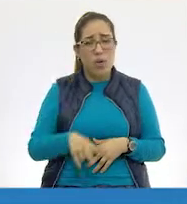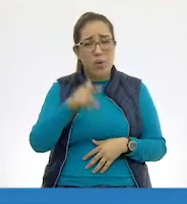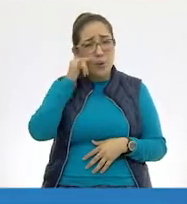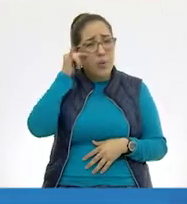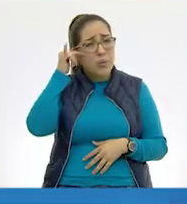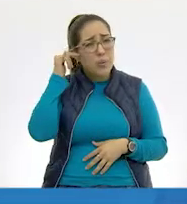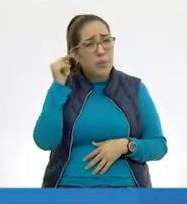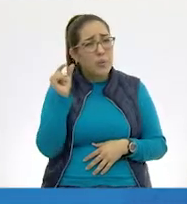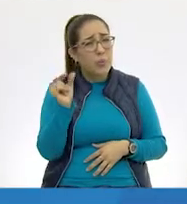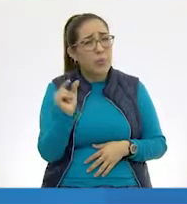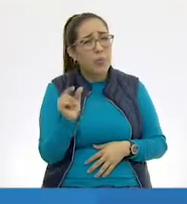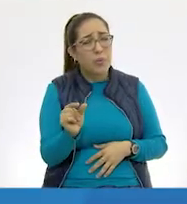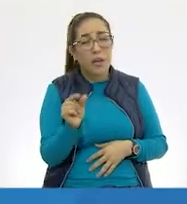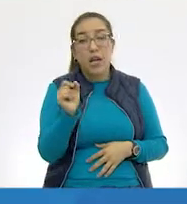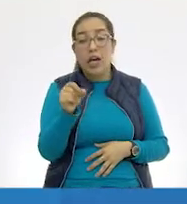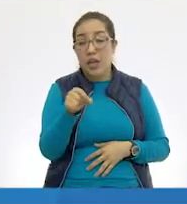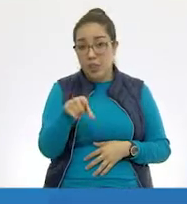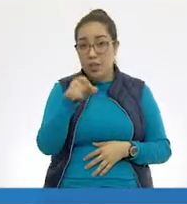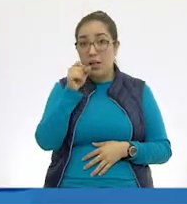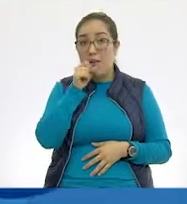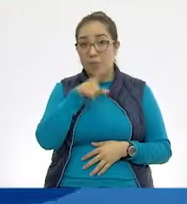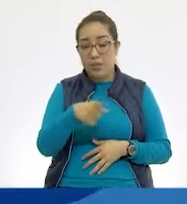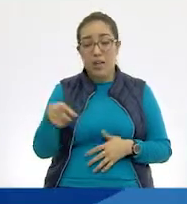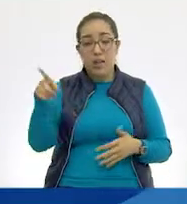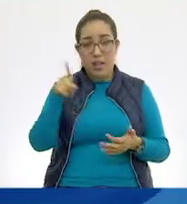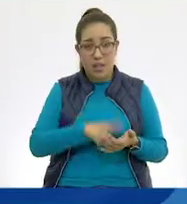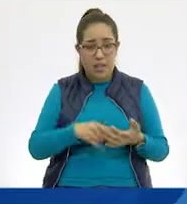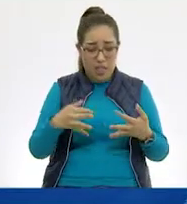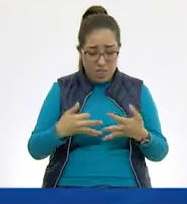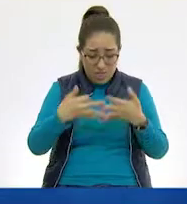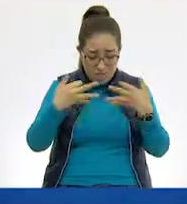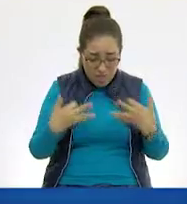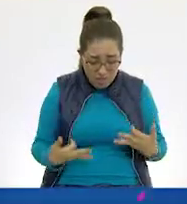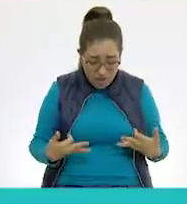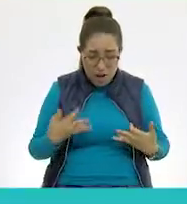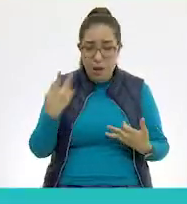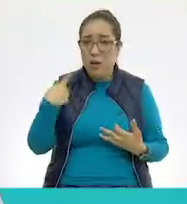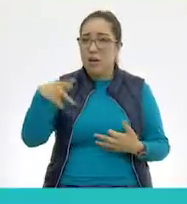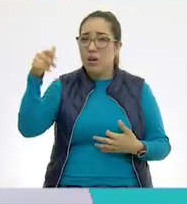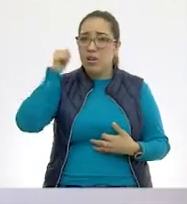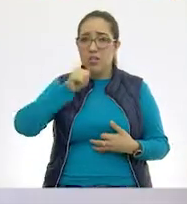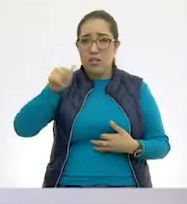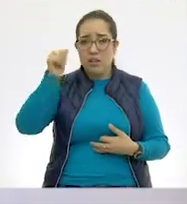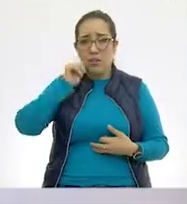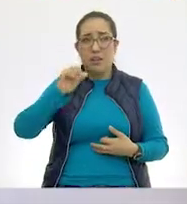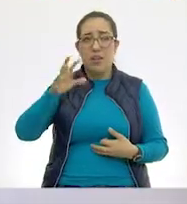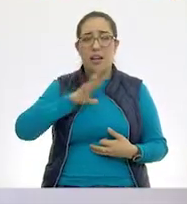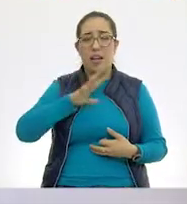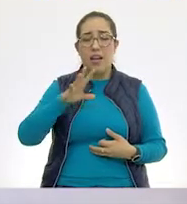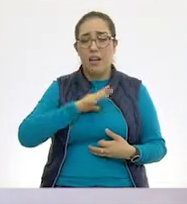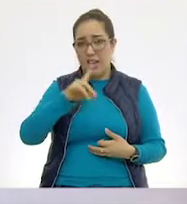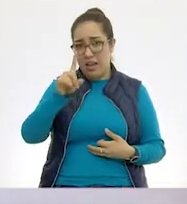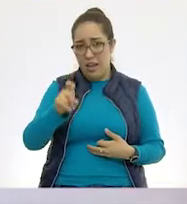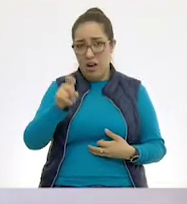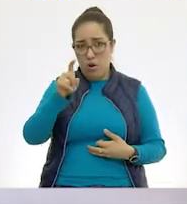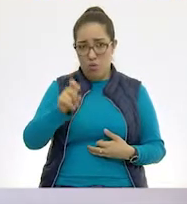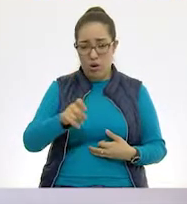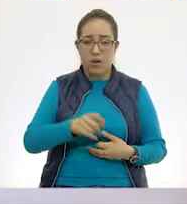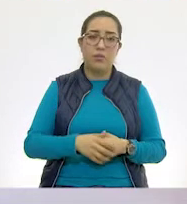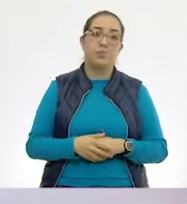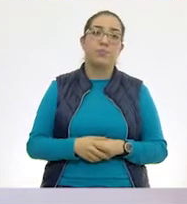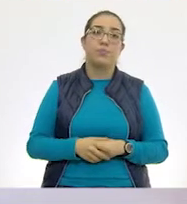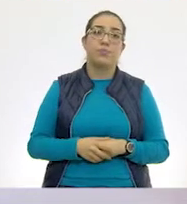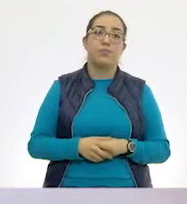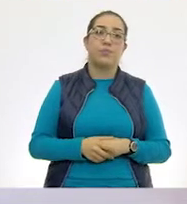pequeñitas y también se encuentran en ambientes donde a pesar de que hay tierra, como dice su nombre, es tierra húmeda, ¿cierto? Sí.